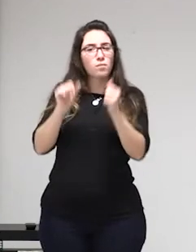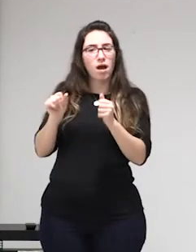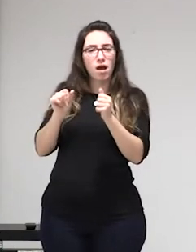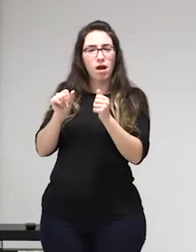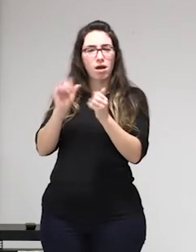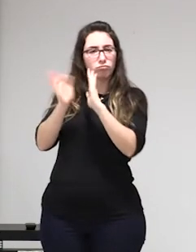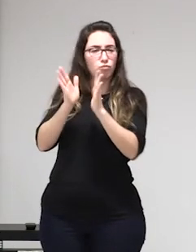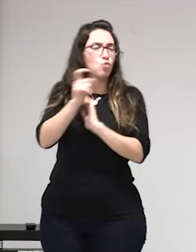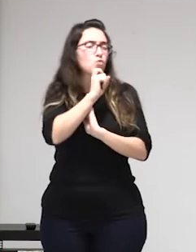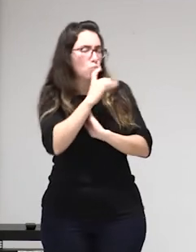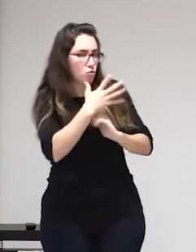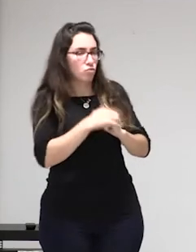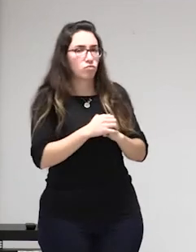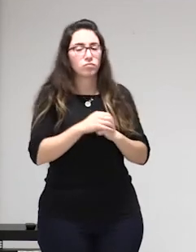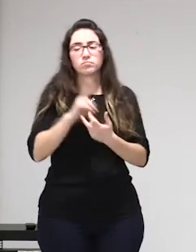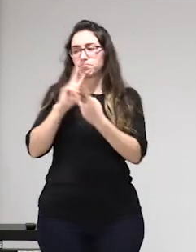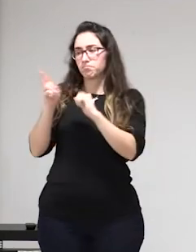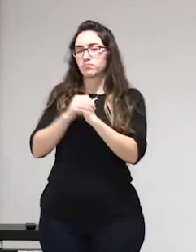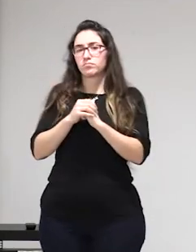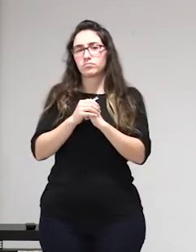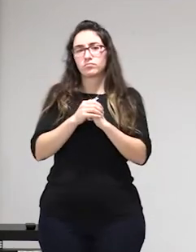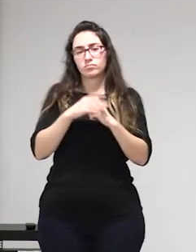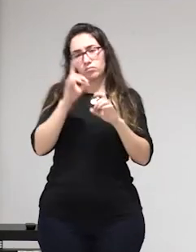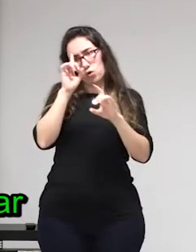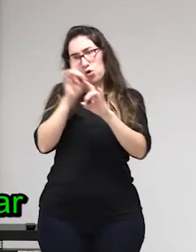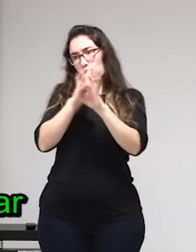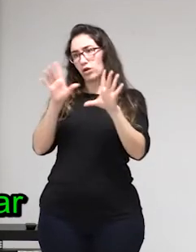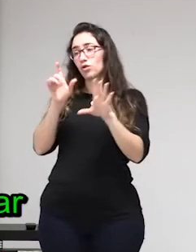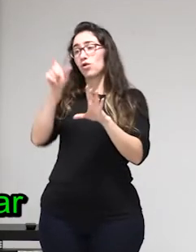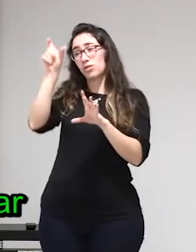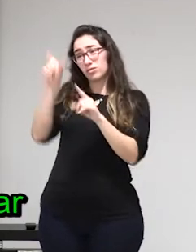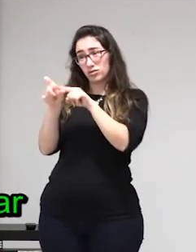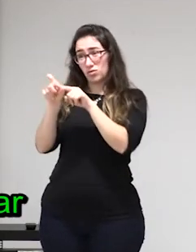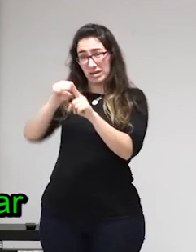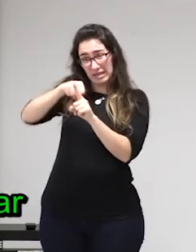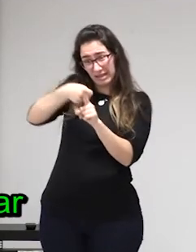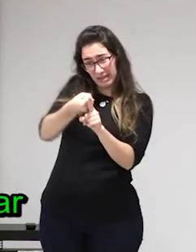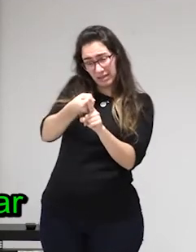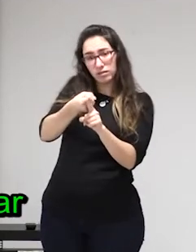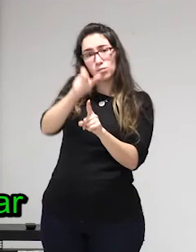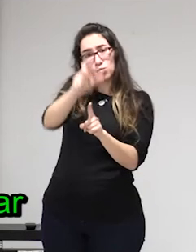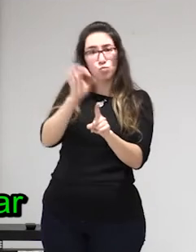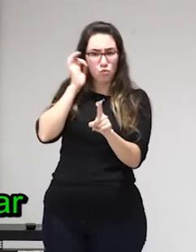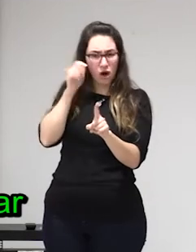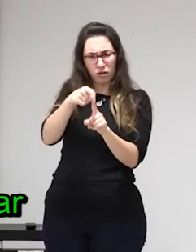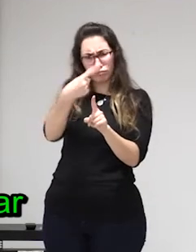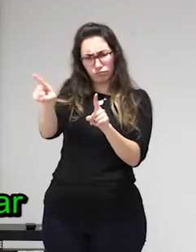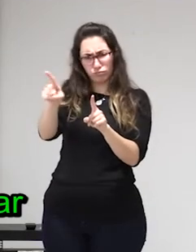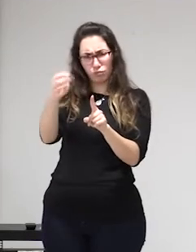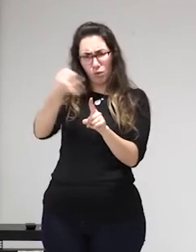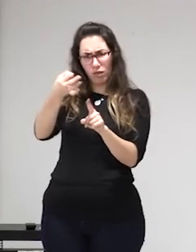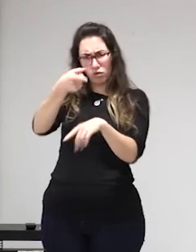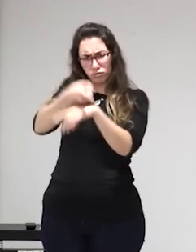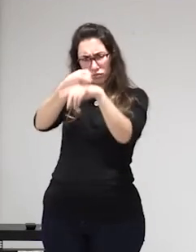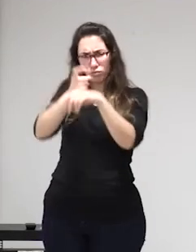contados si una mujer quería merendar una pieza de fruta obviamente se la tenía que descontar del postre del mediodía